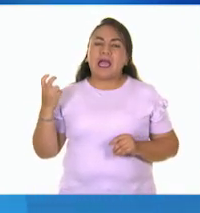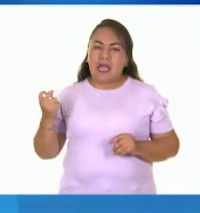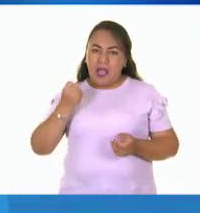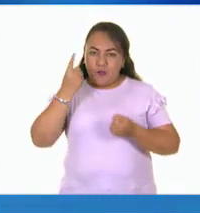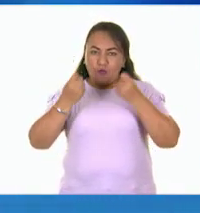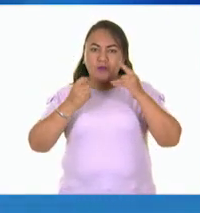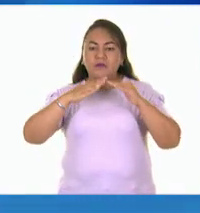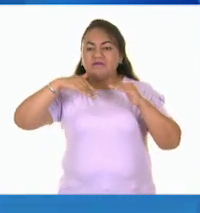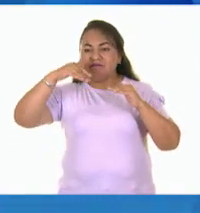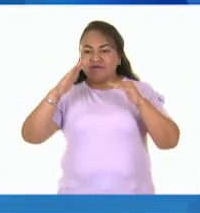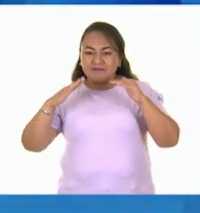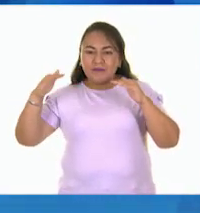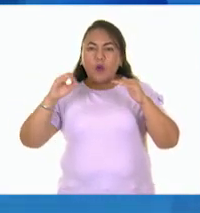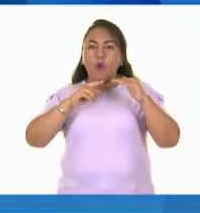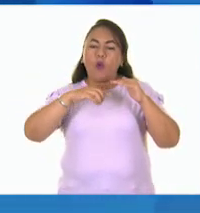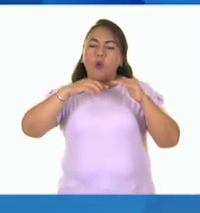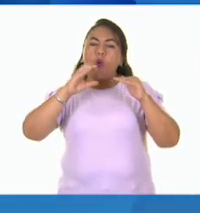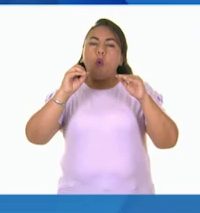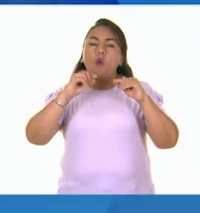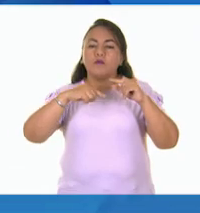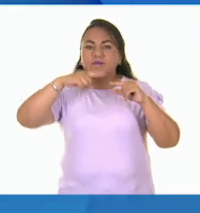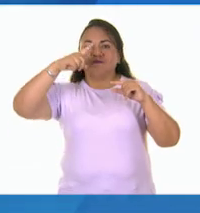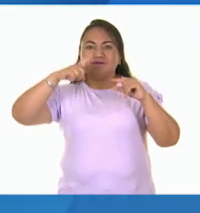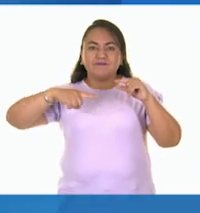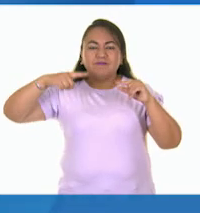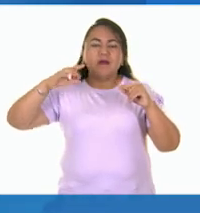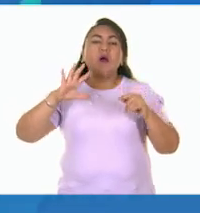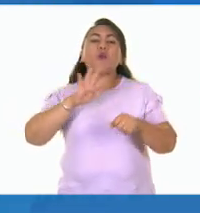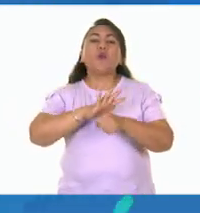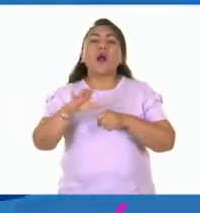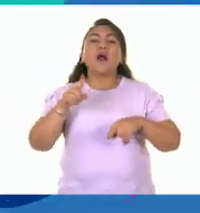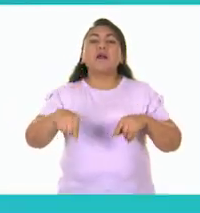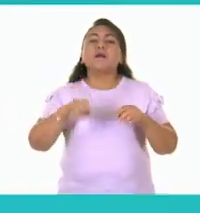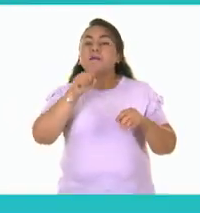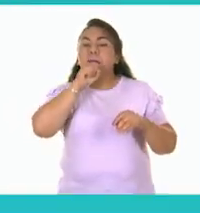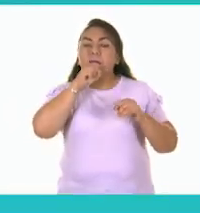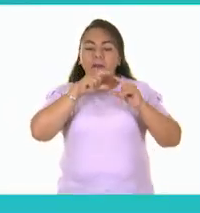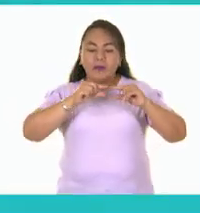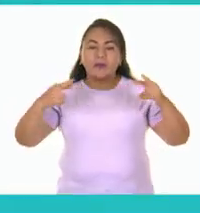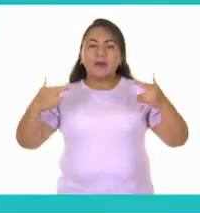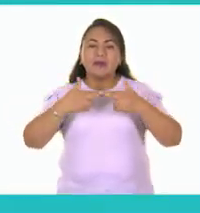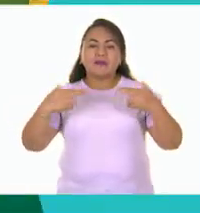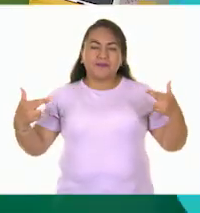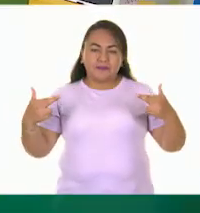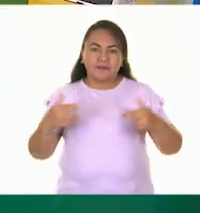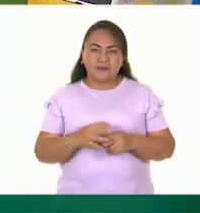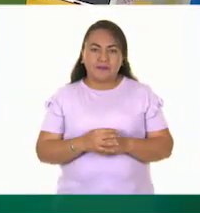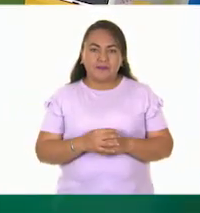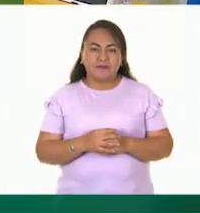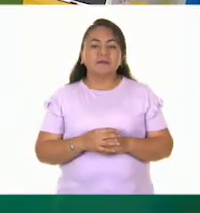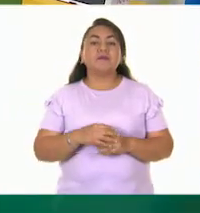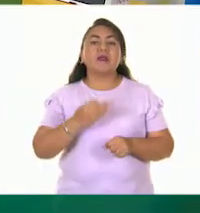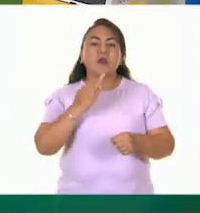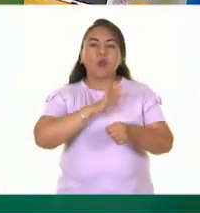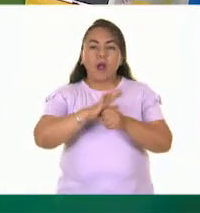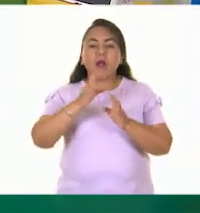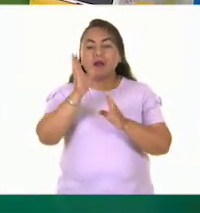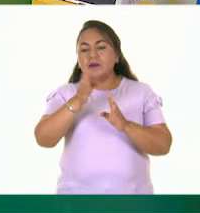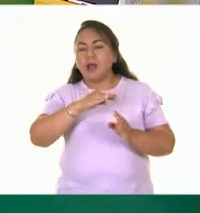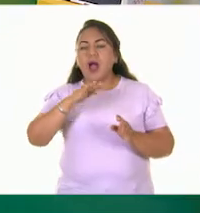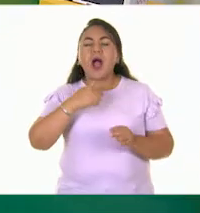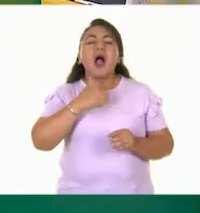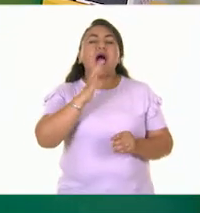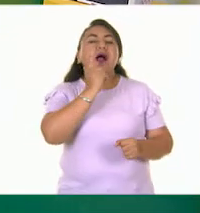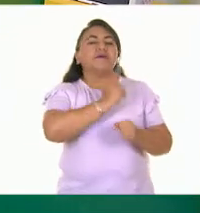algunas más curvas, otras más gruesas. Y eso va a depender sobre todo de la forma que tiene el estambre. Claro, y de cómo están colocados, ¿verdad? Ya voy